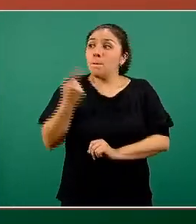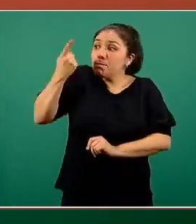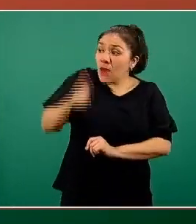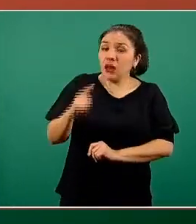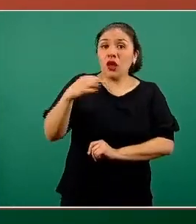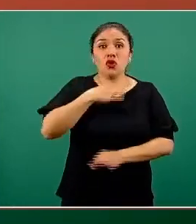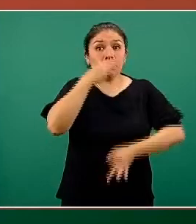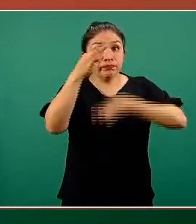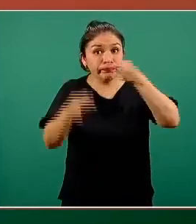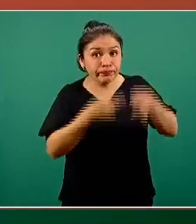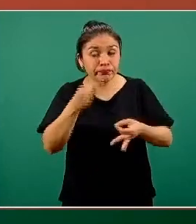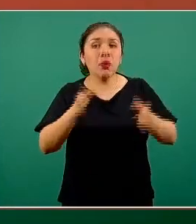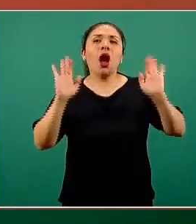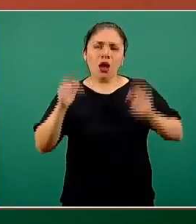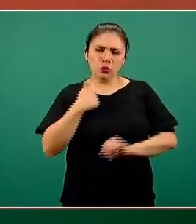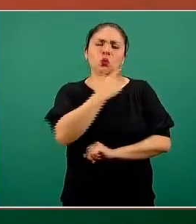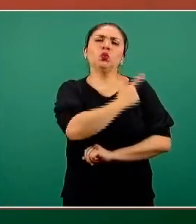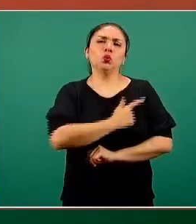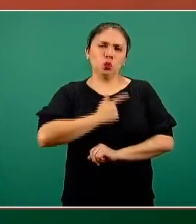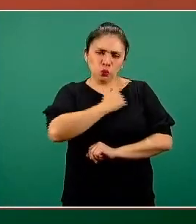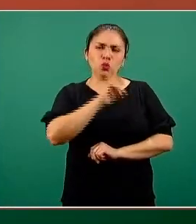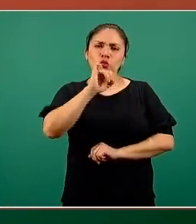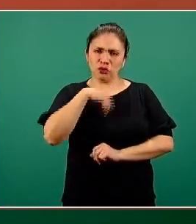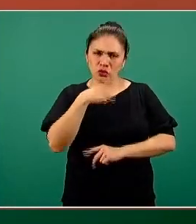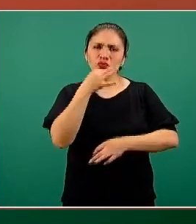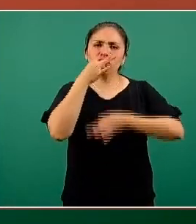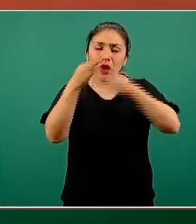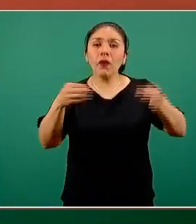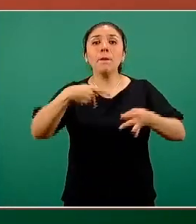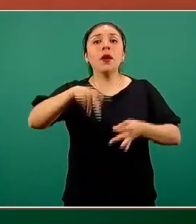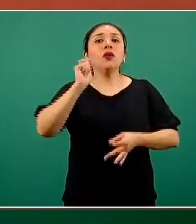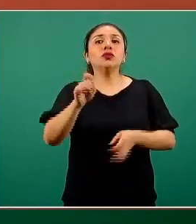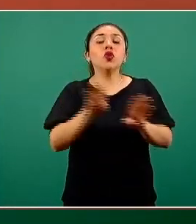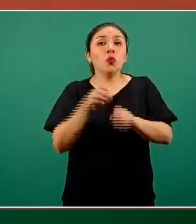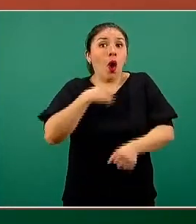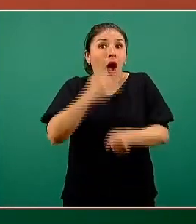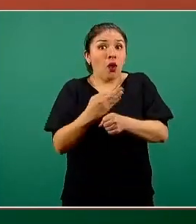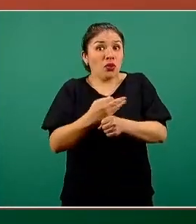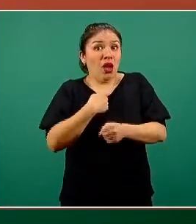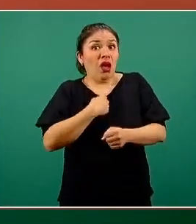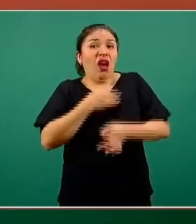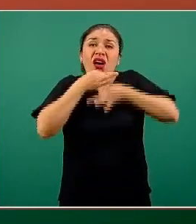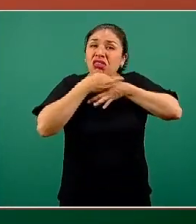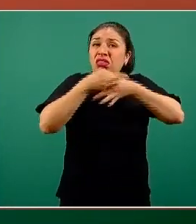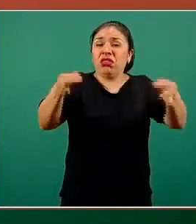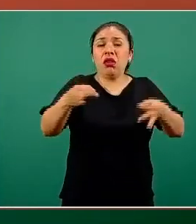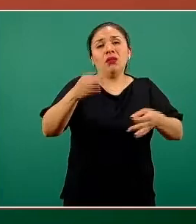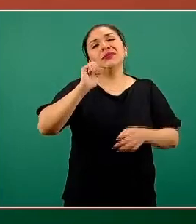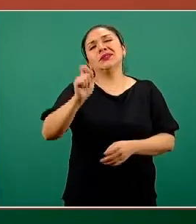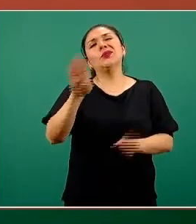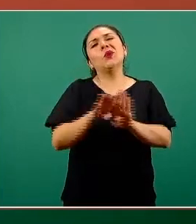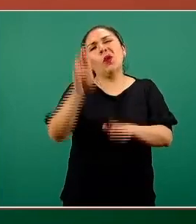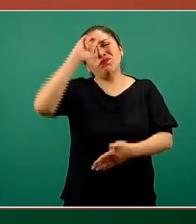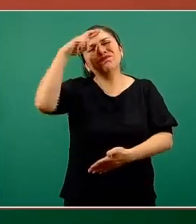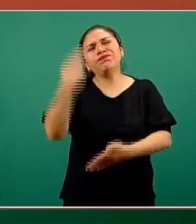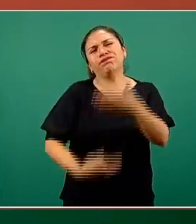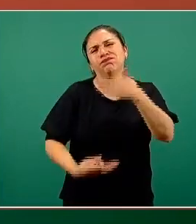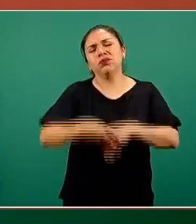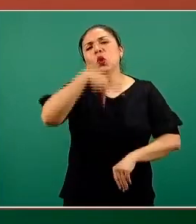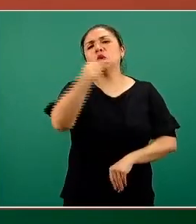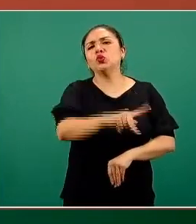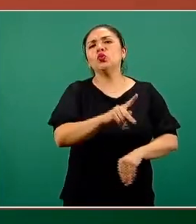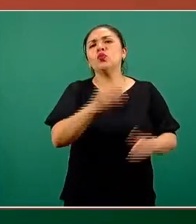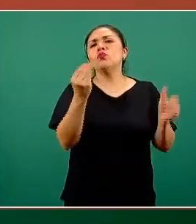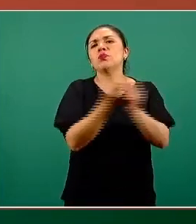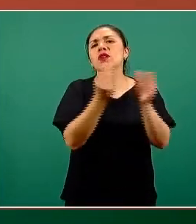comentar algo específico, con mucho gusto lo haríamos, pero sería una violentación grasa a la ética médica el